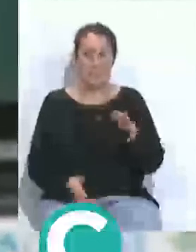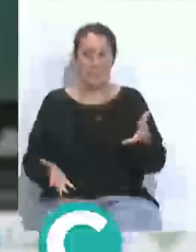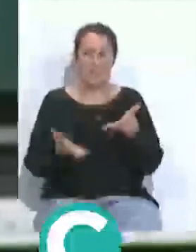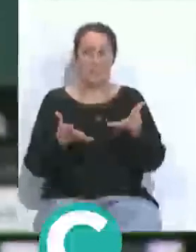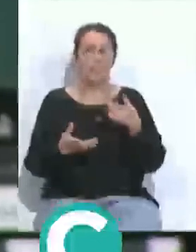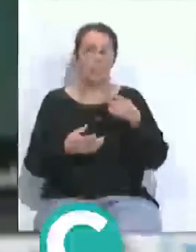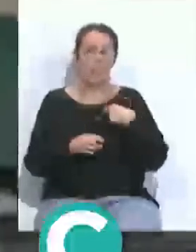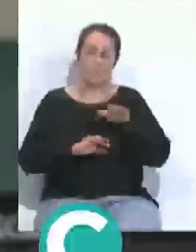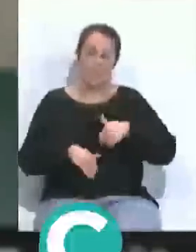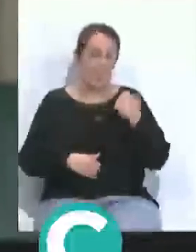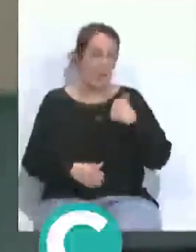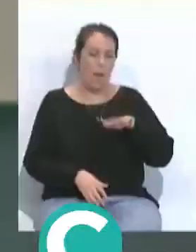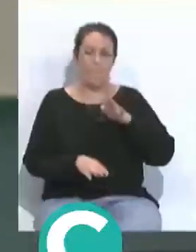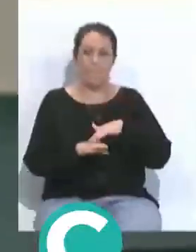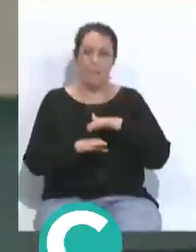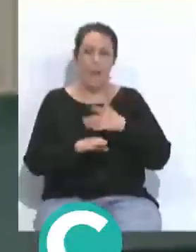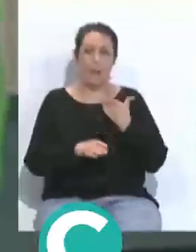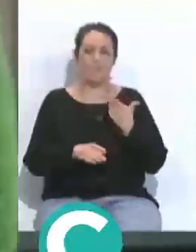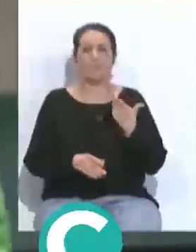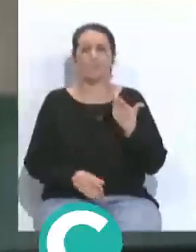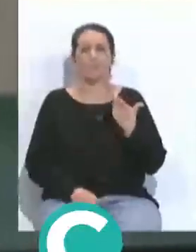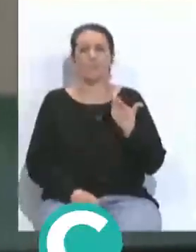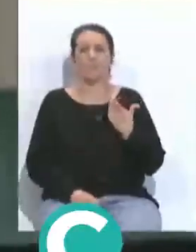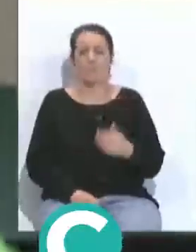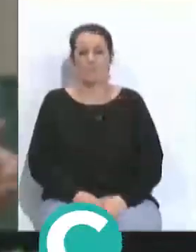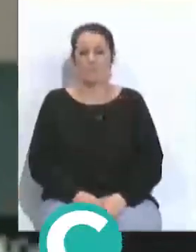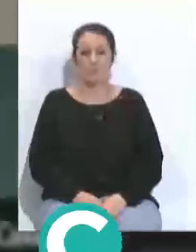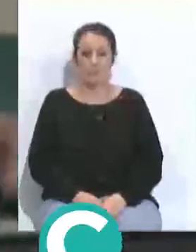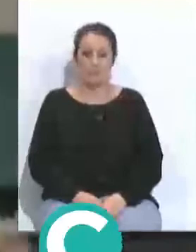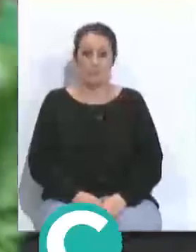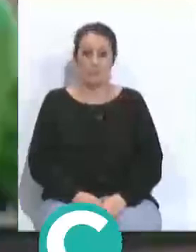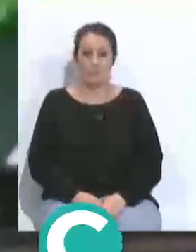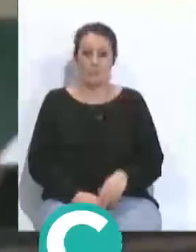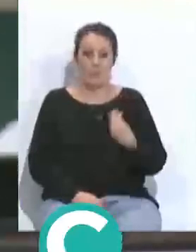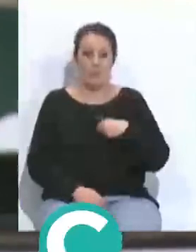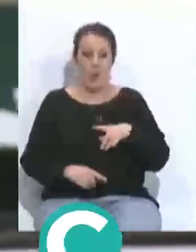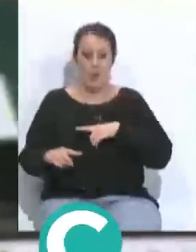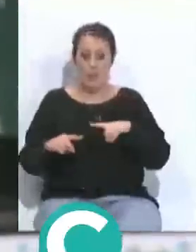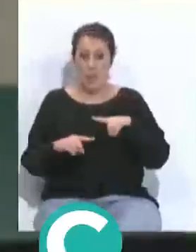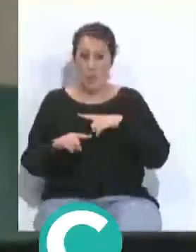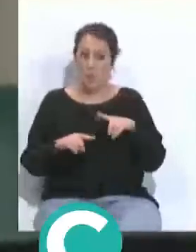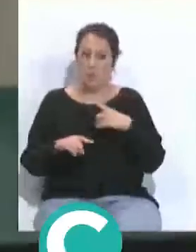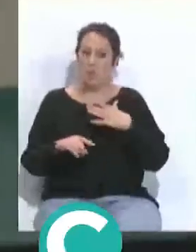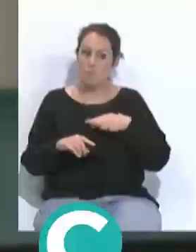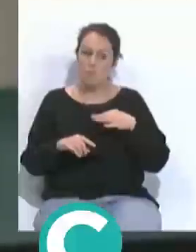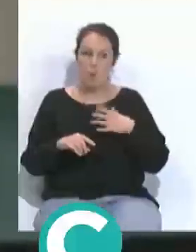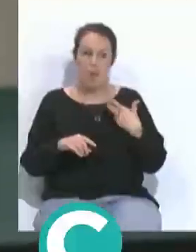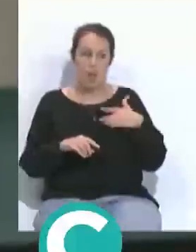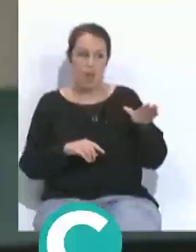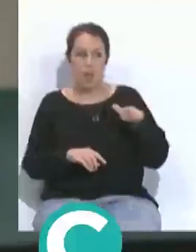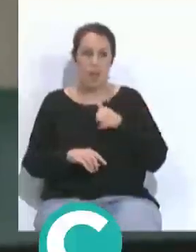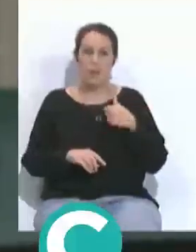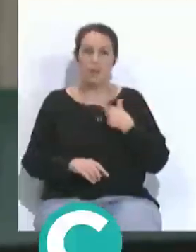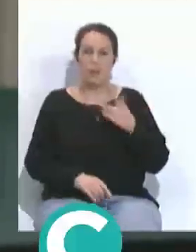ha vuelto para poder estar a disposición del propio Pellegrini lo mismo que Fekir después de los